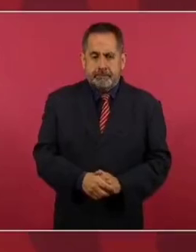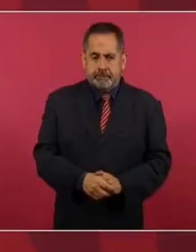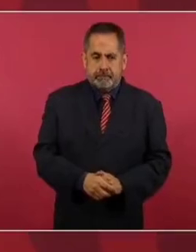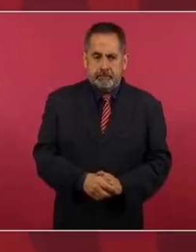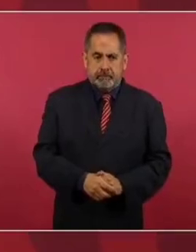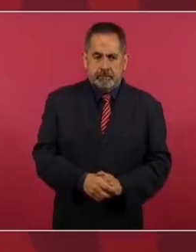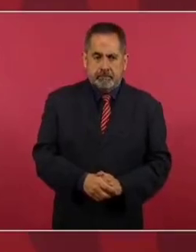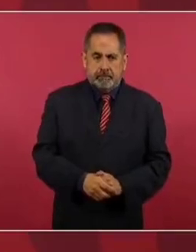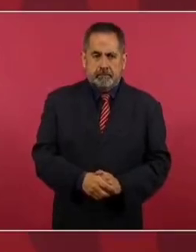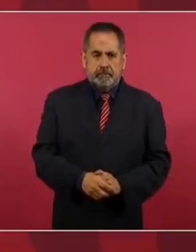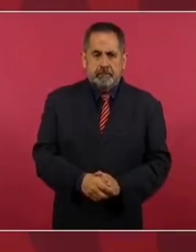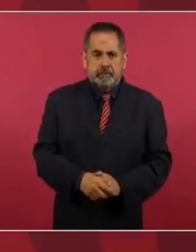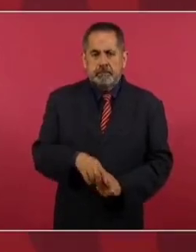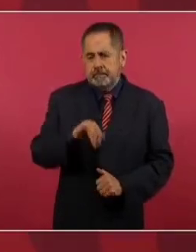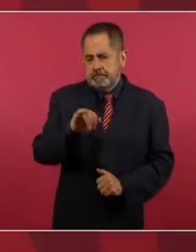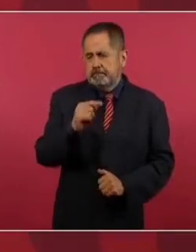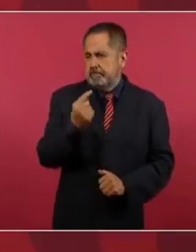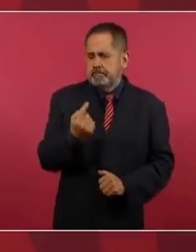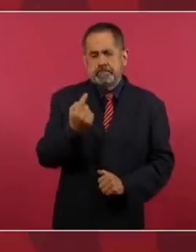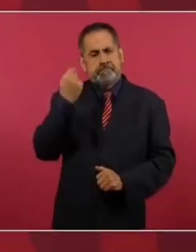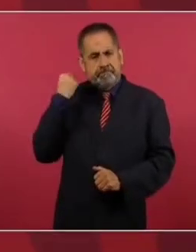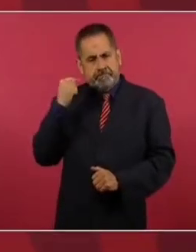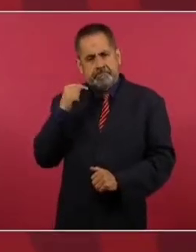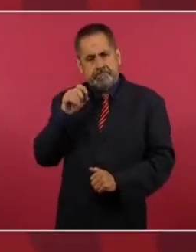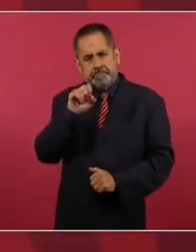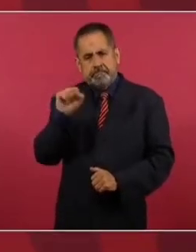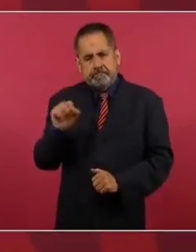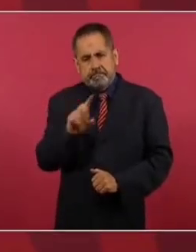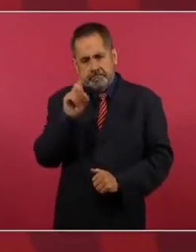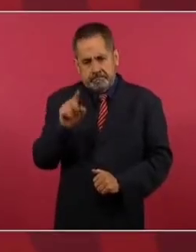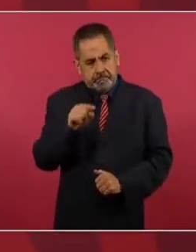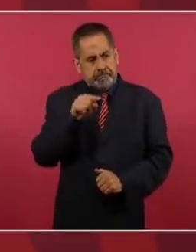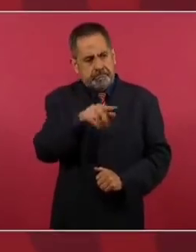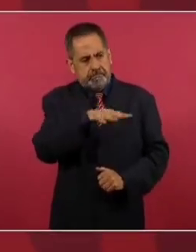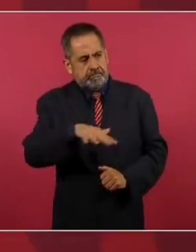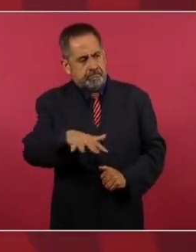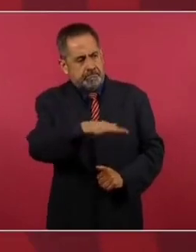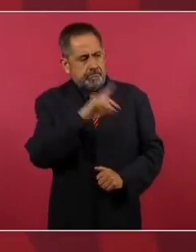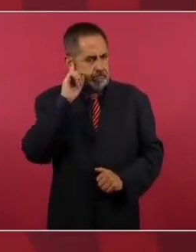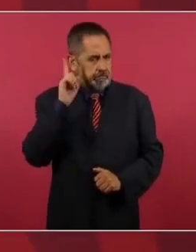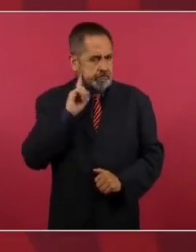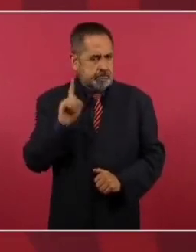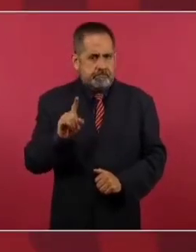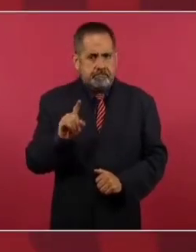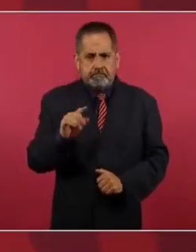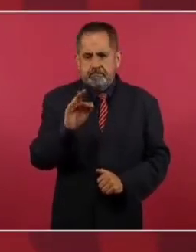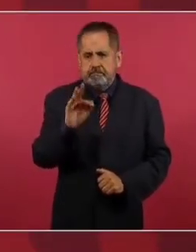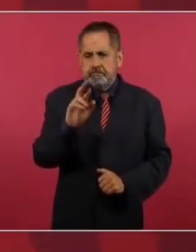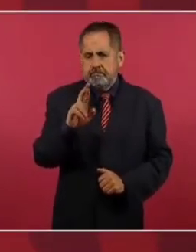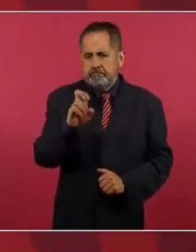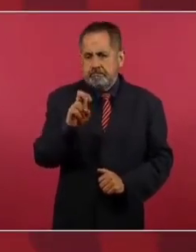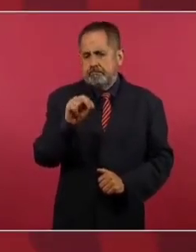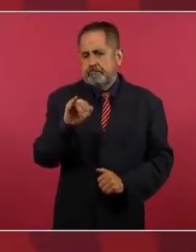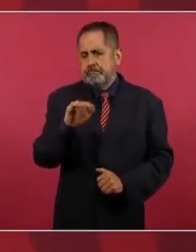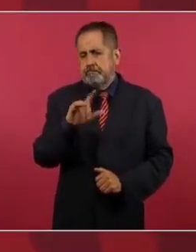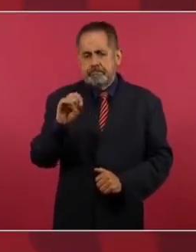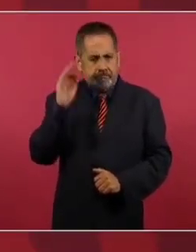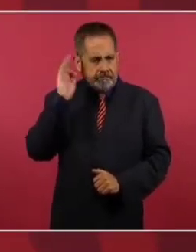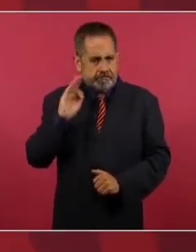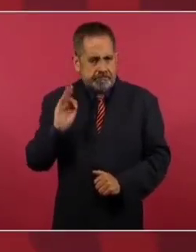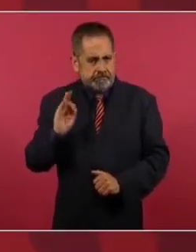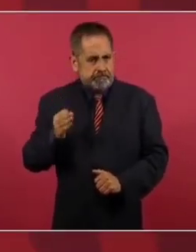El fin de semana hubo enfrentamientos en Zacatecas,